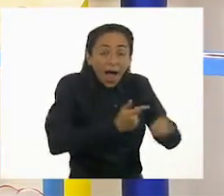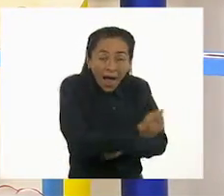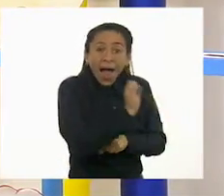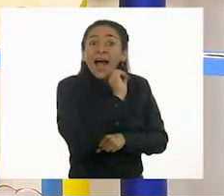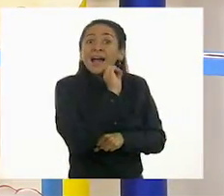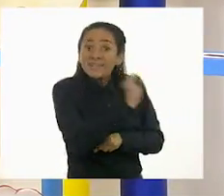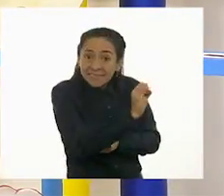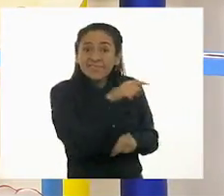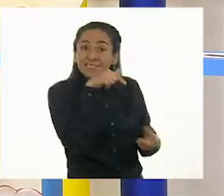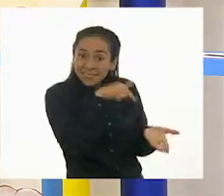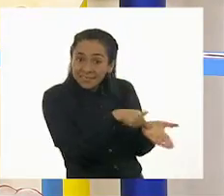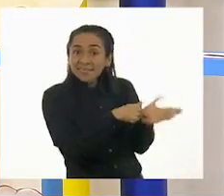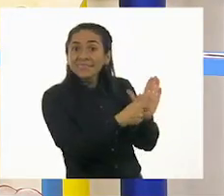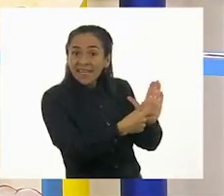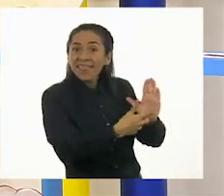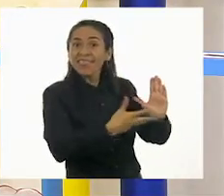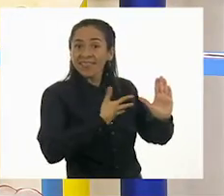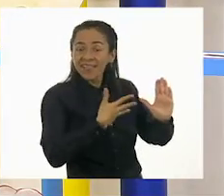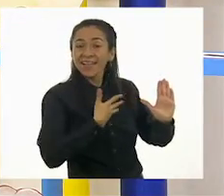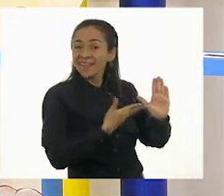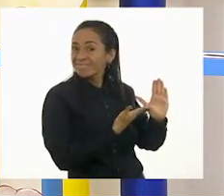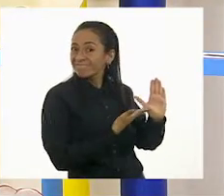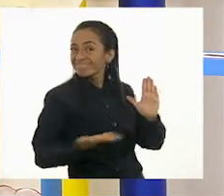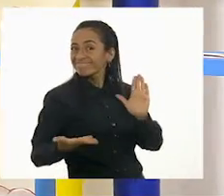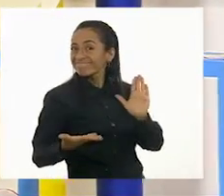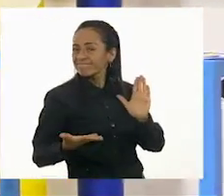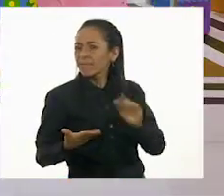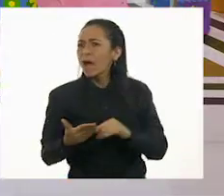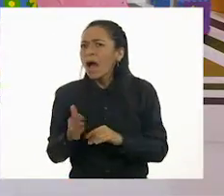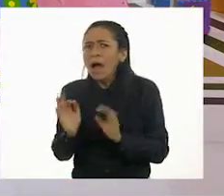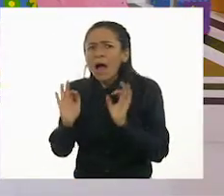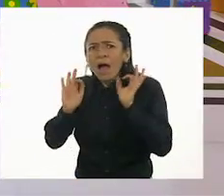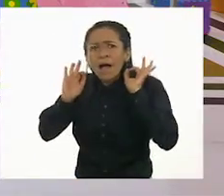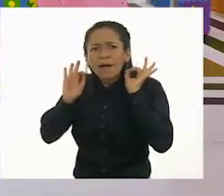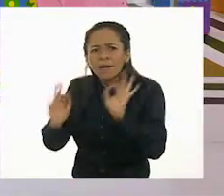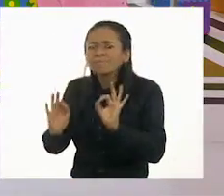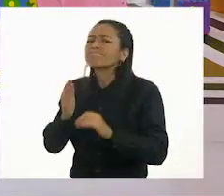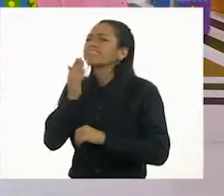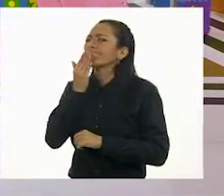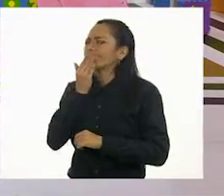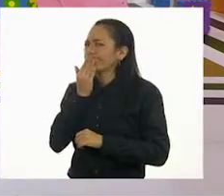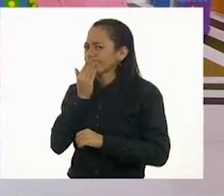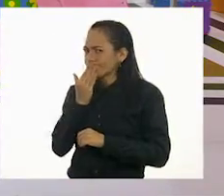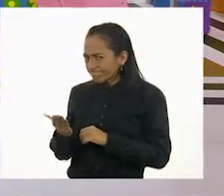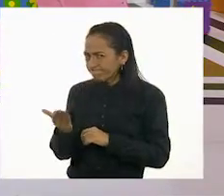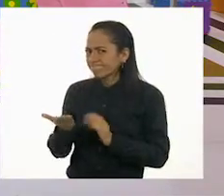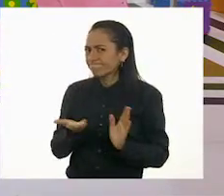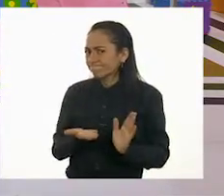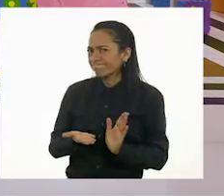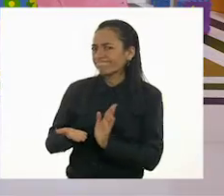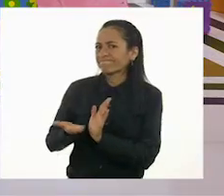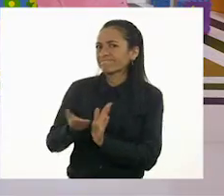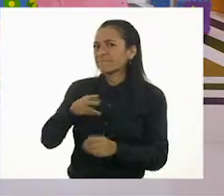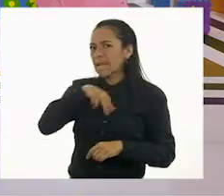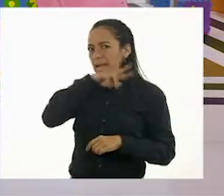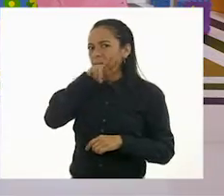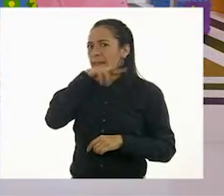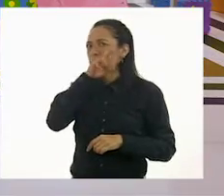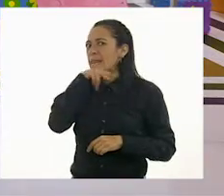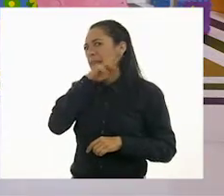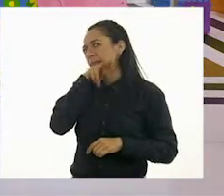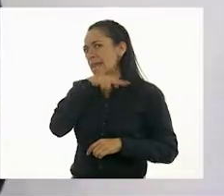escamas. ¿Cuáles? ¡Tarán! ¡Ah, perfecto! Es una víbora.